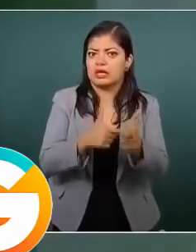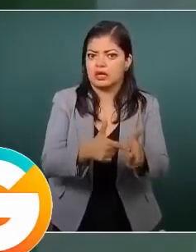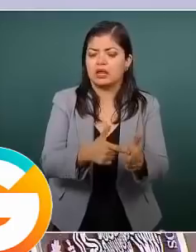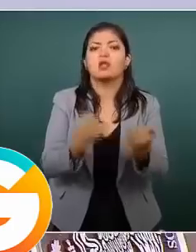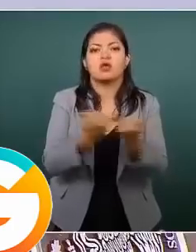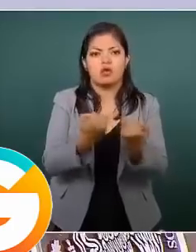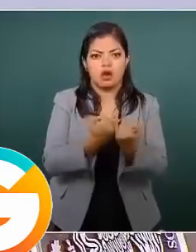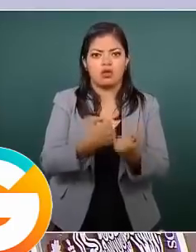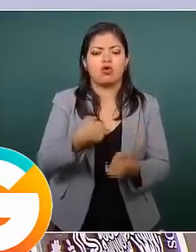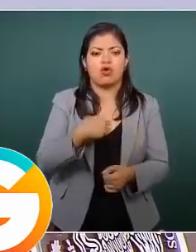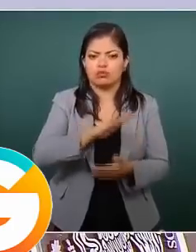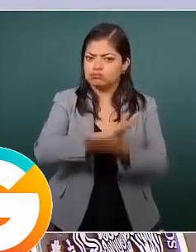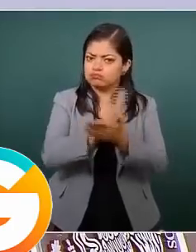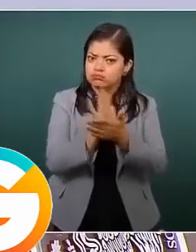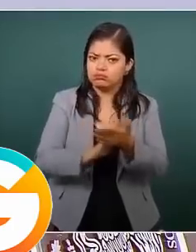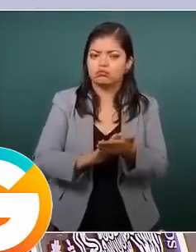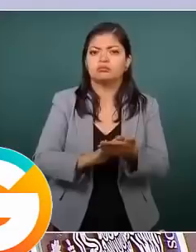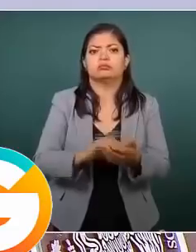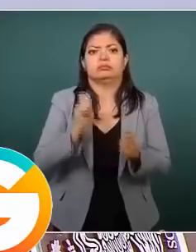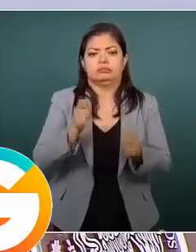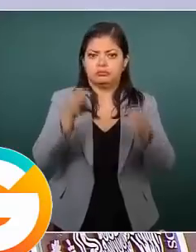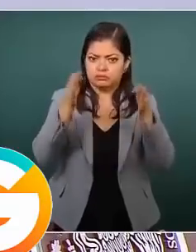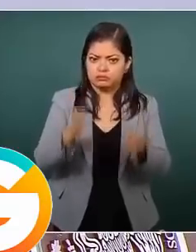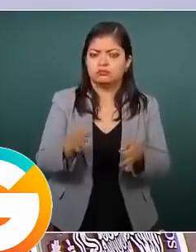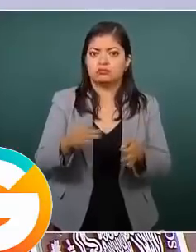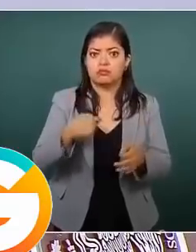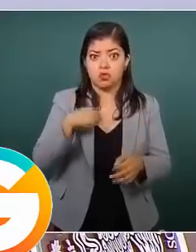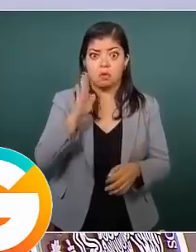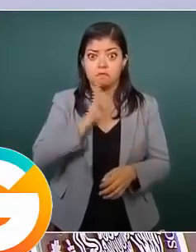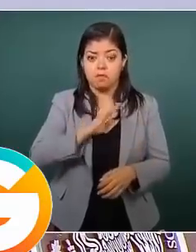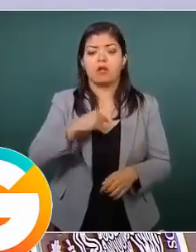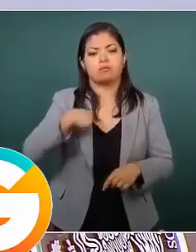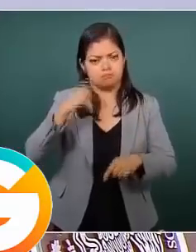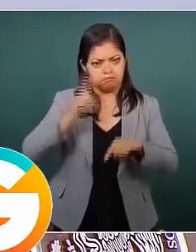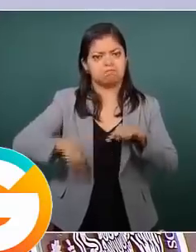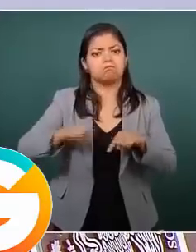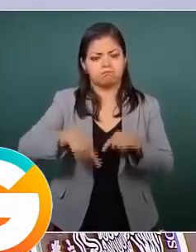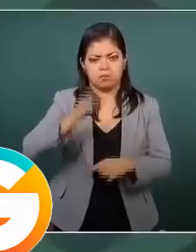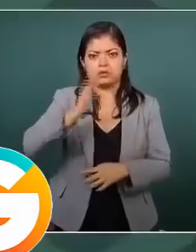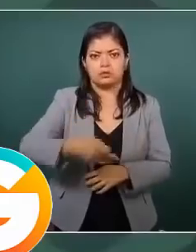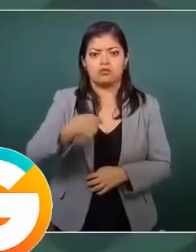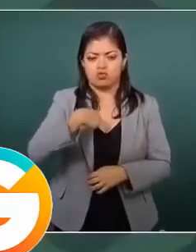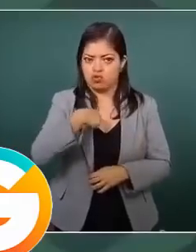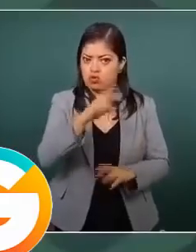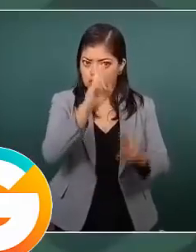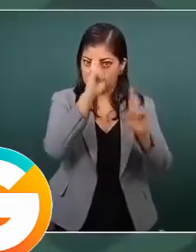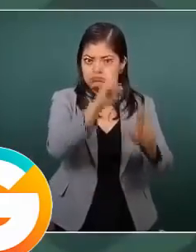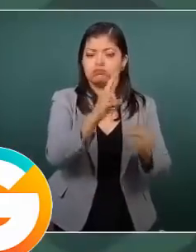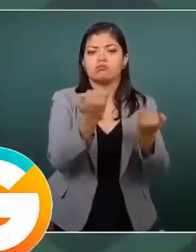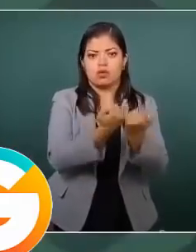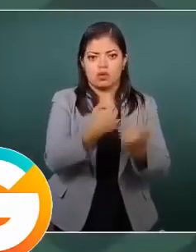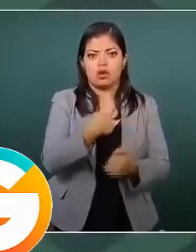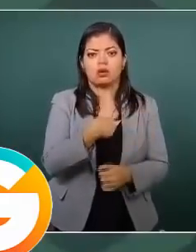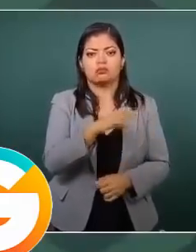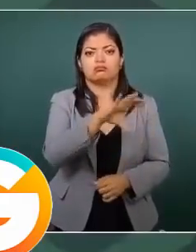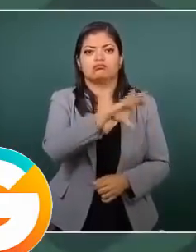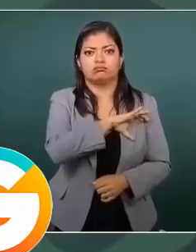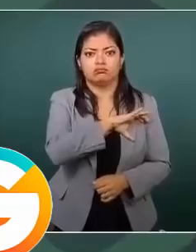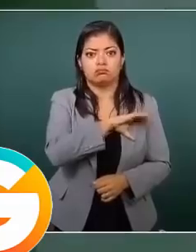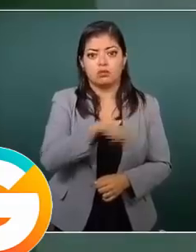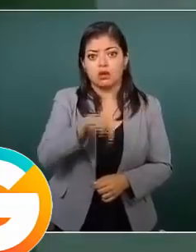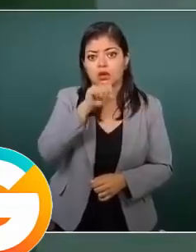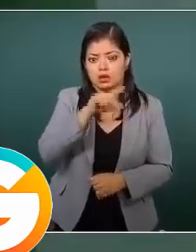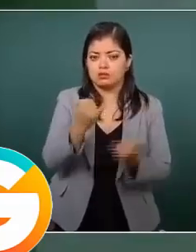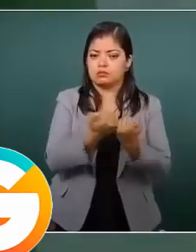Asumo con interés y humildad la responsabilidad de corregir lo que yo haya hecho mal. Usted tiene mi respeto y mi aprecio, y sé que Jalisco contará con su